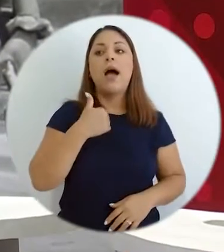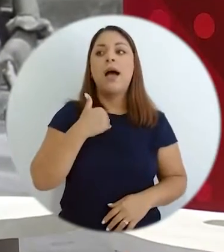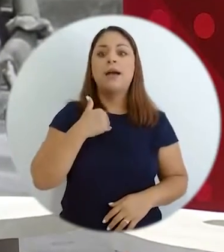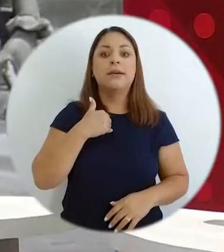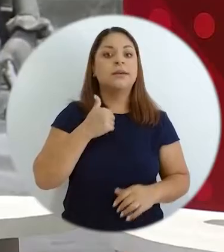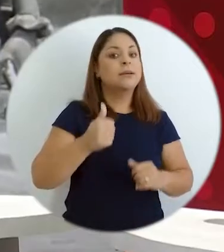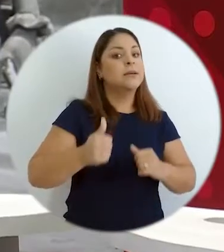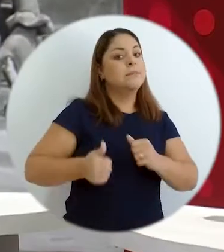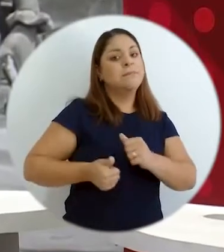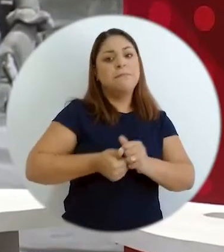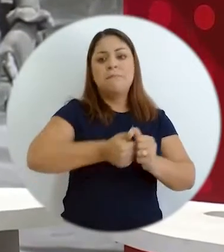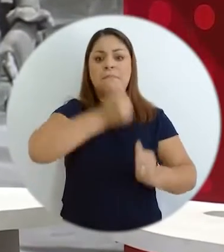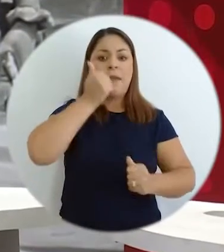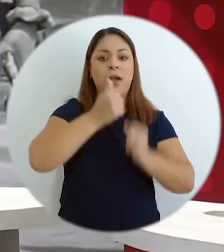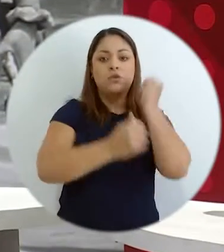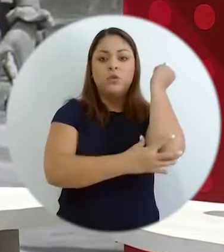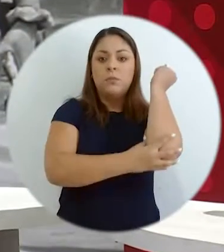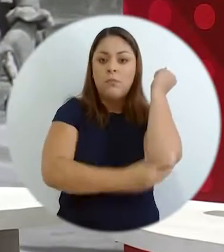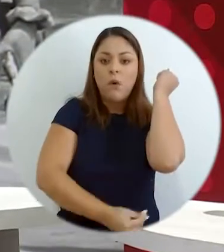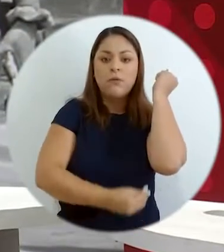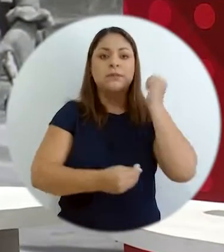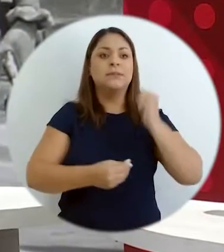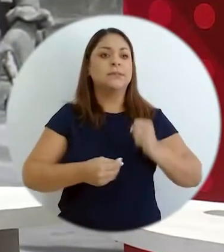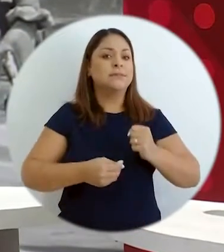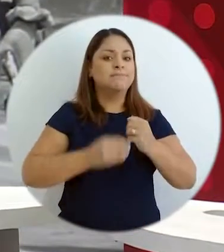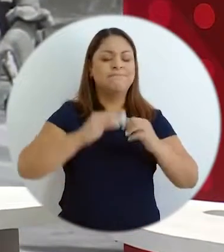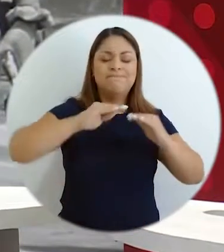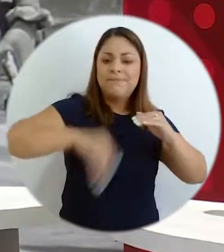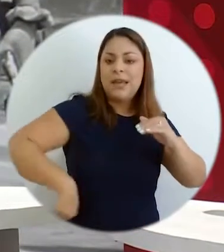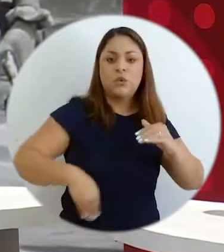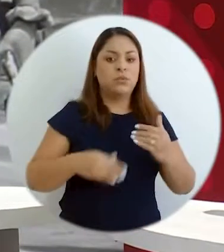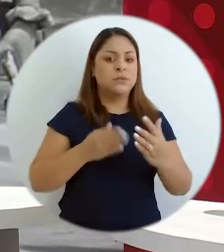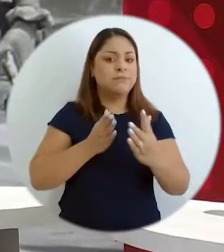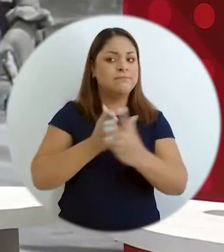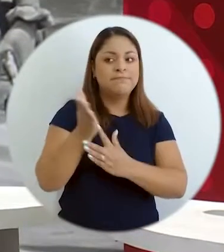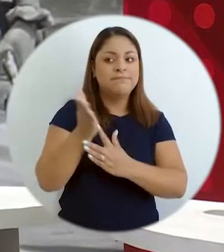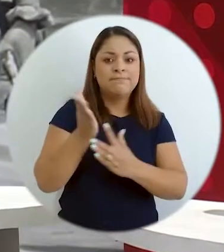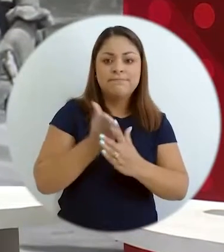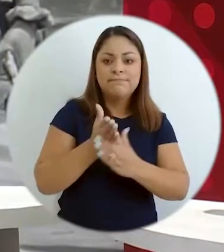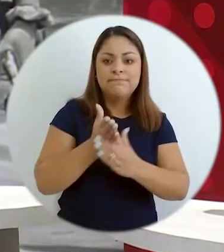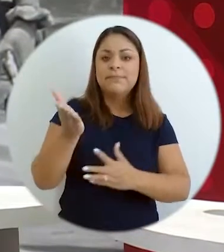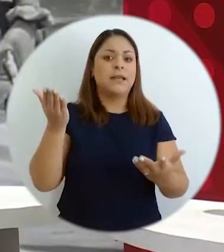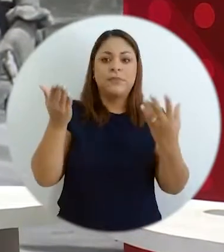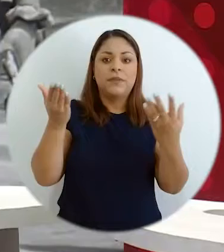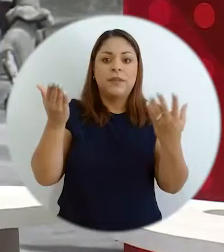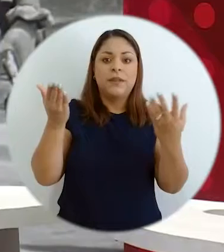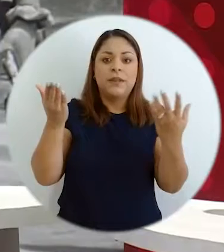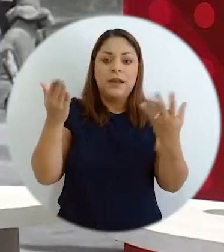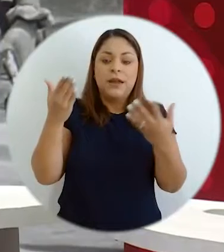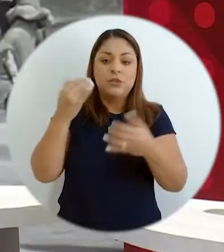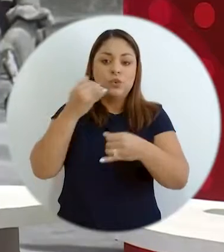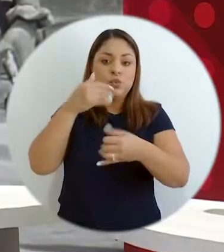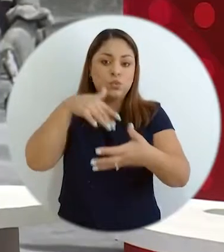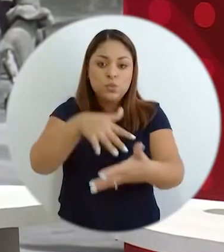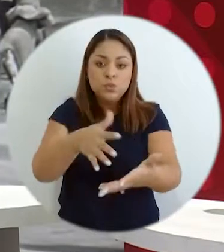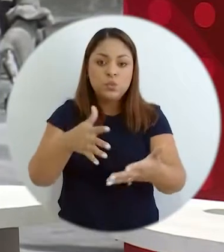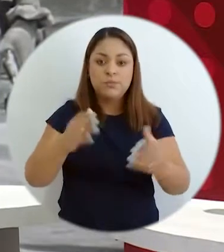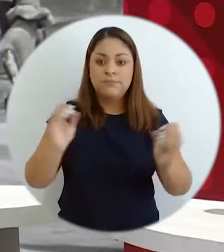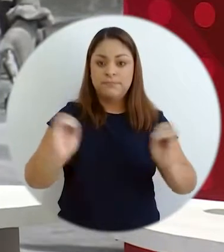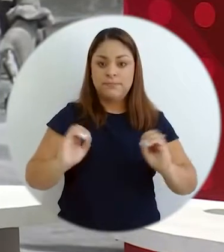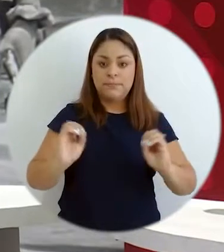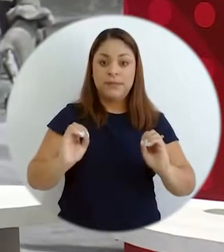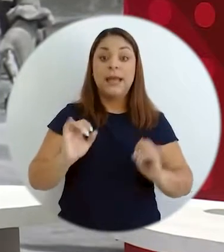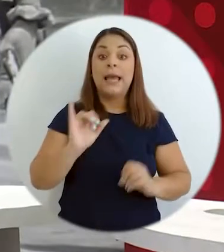tenemos los mayores índices de pobreza, el menor acceso a las diferentes